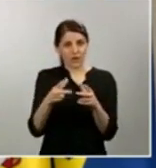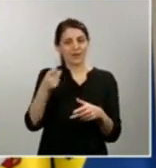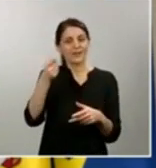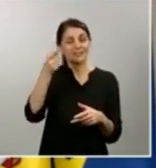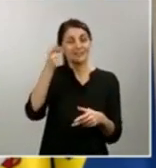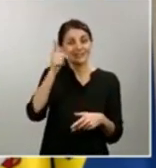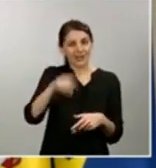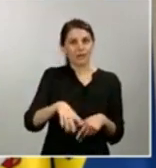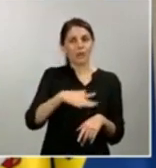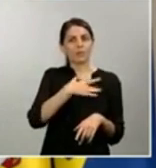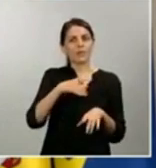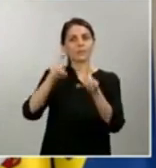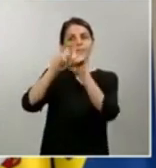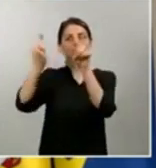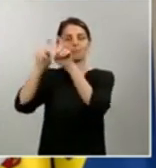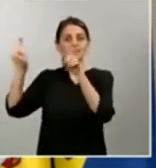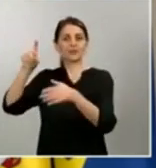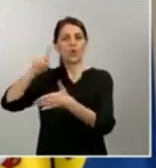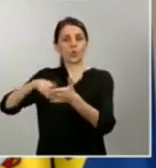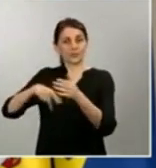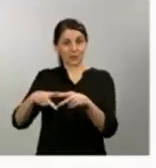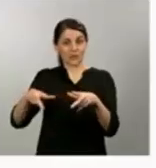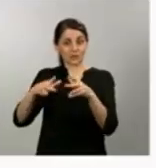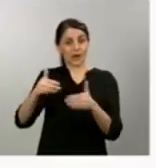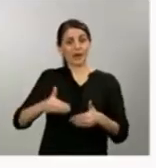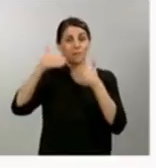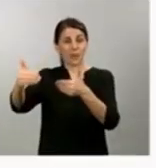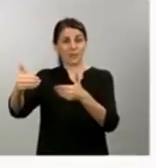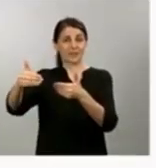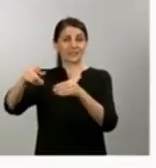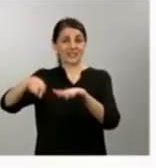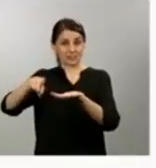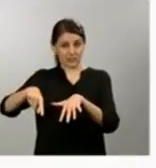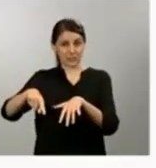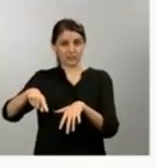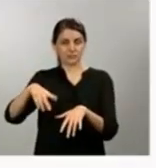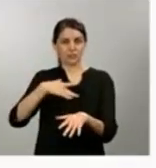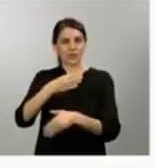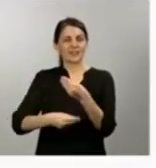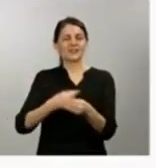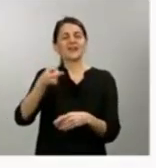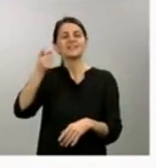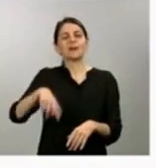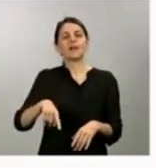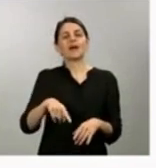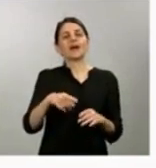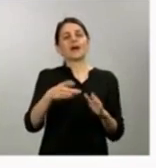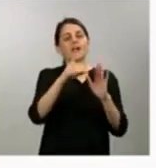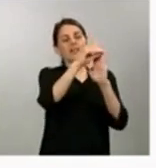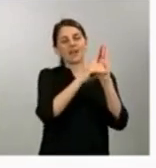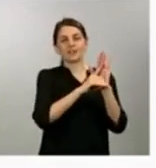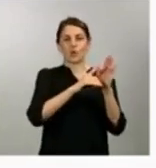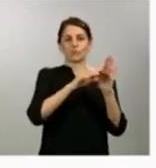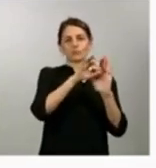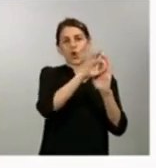a la Seguridad Social. Estamos trabajando en un decreto ministerial, en una orden ministerial en la cual explicitaremos